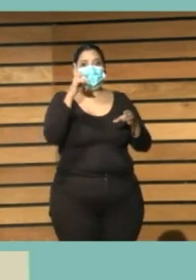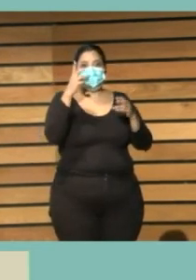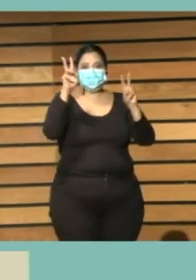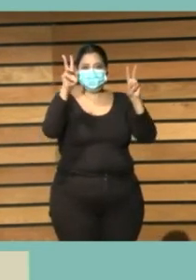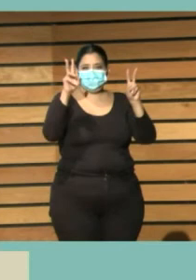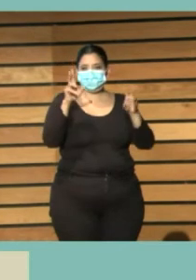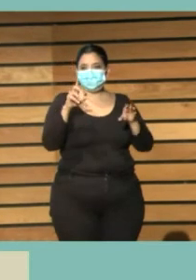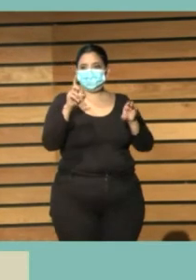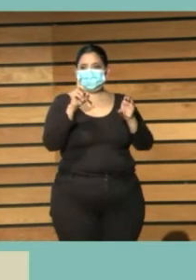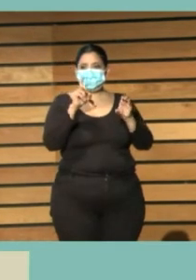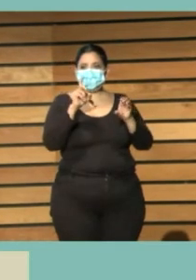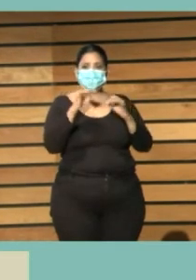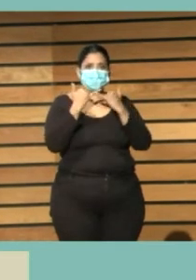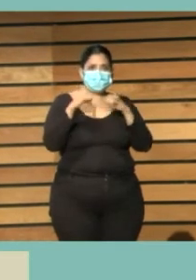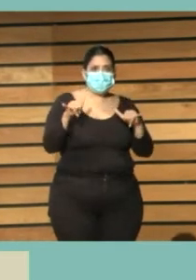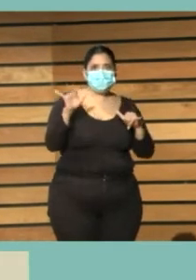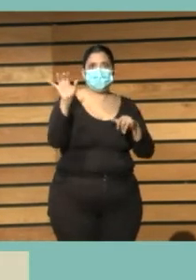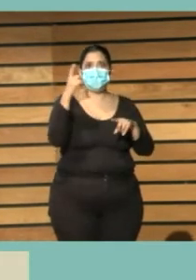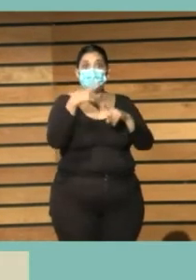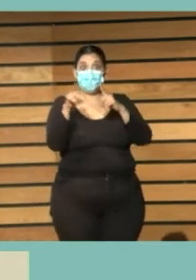que estamos aquí preconizando ¿no?